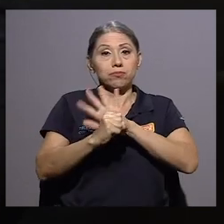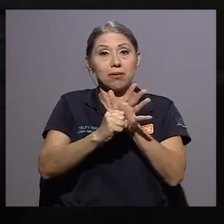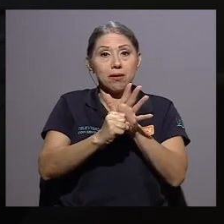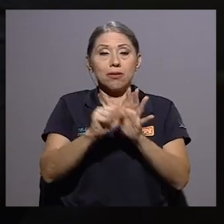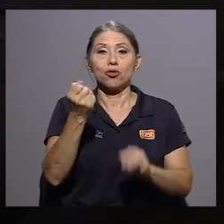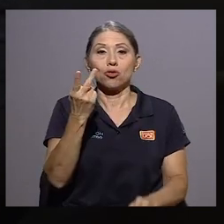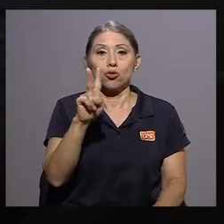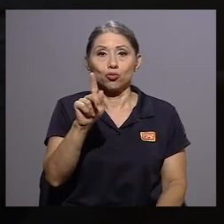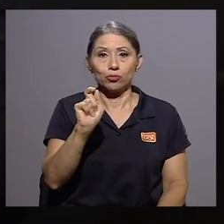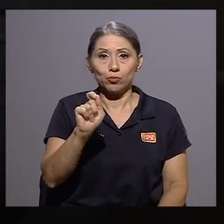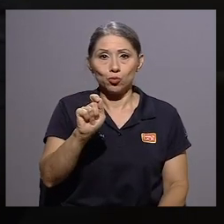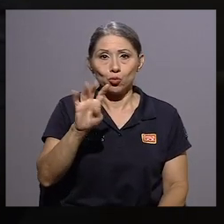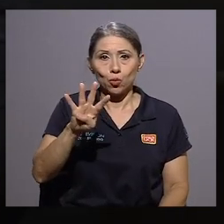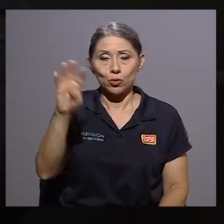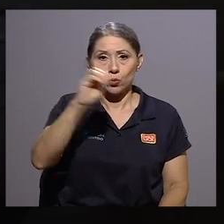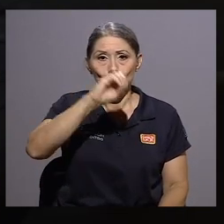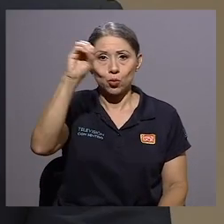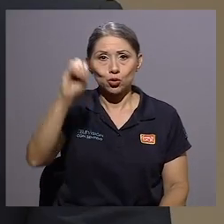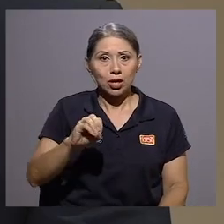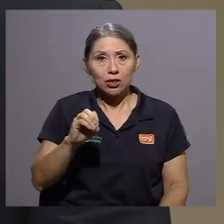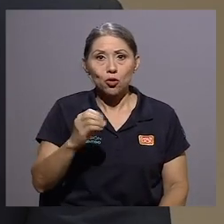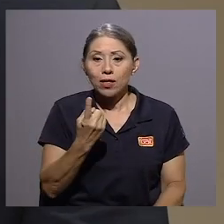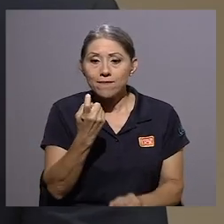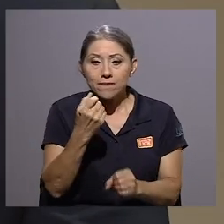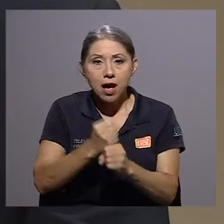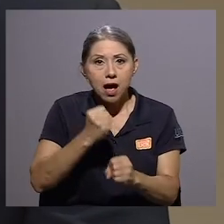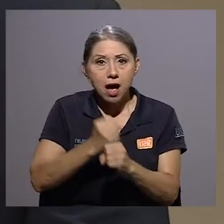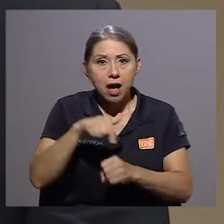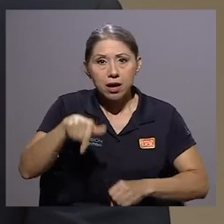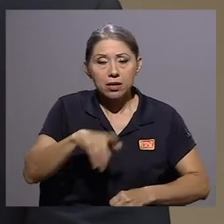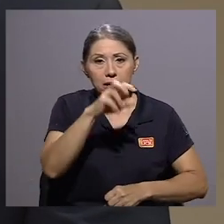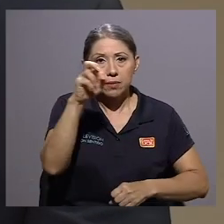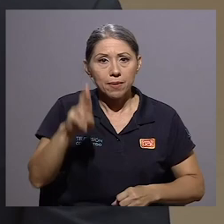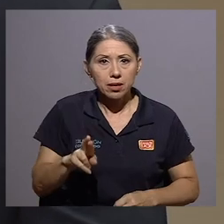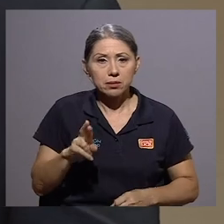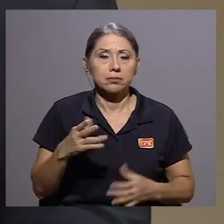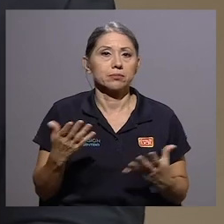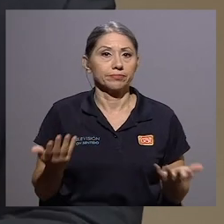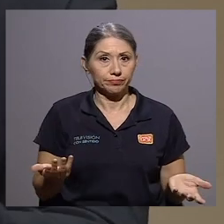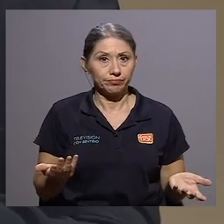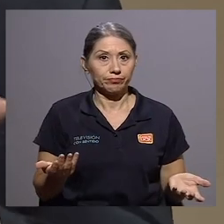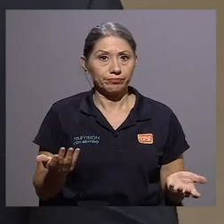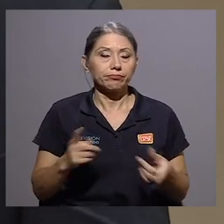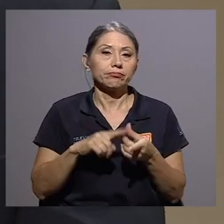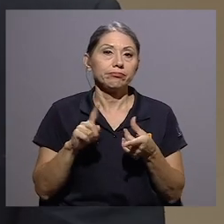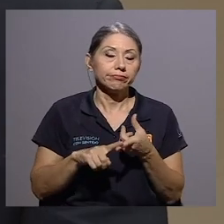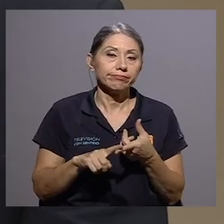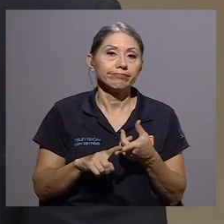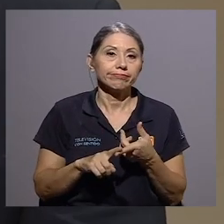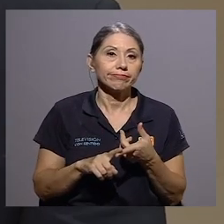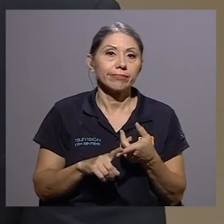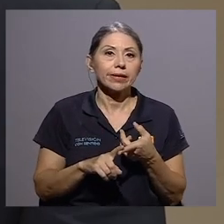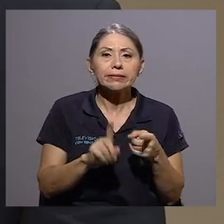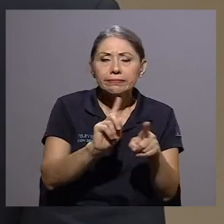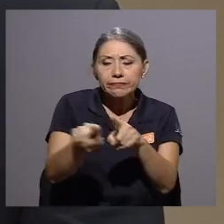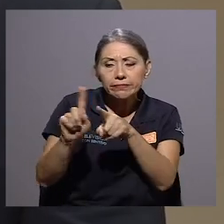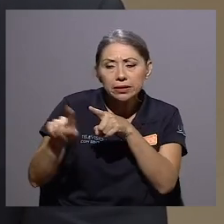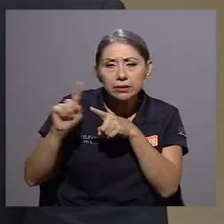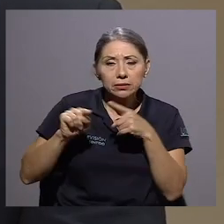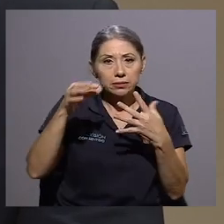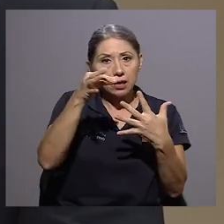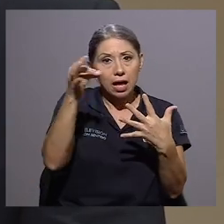12.4% de desempleo en el país. Entonces, claro, las alternativas que se han